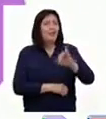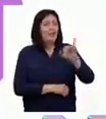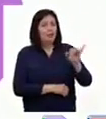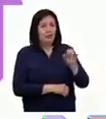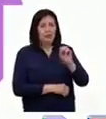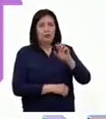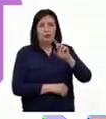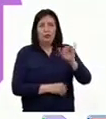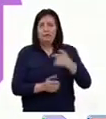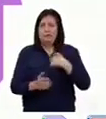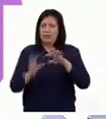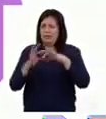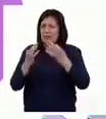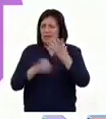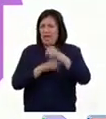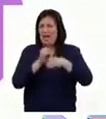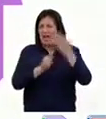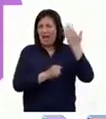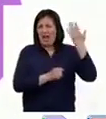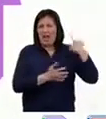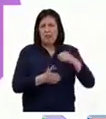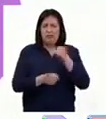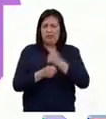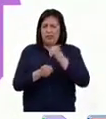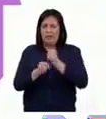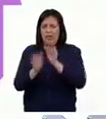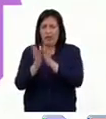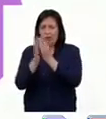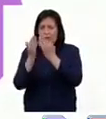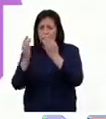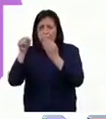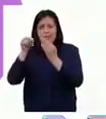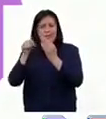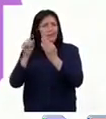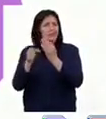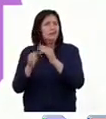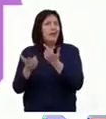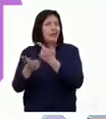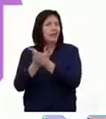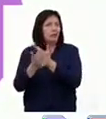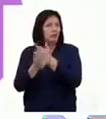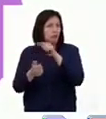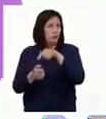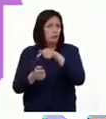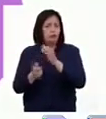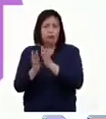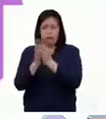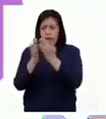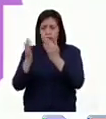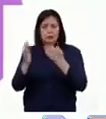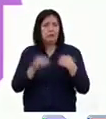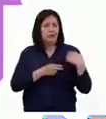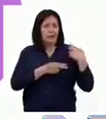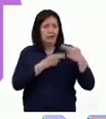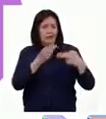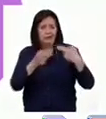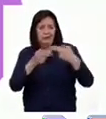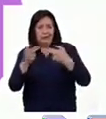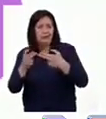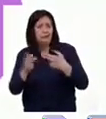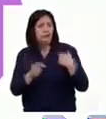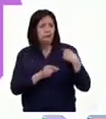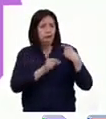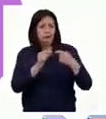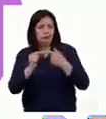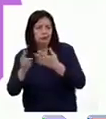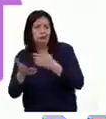Ayacucho. Mi familia hace muchos años se dedica a elaborar los rectores ayacuchanos. Este es un arte que se fue heredando de generación en